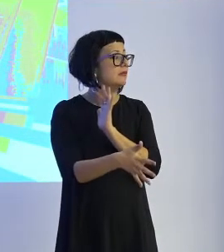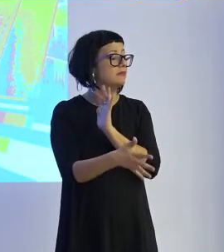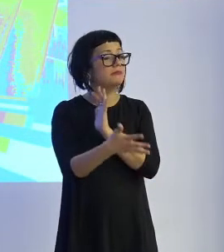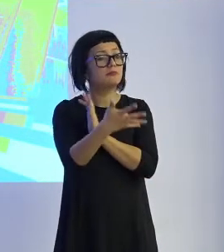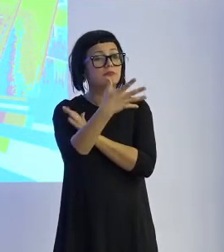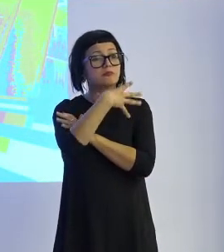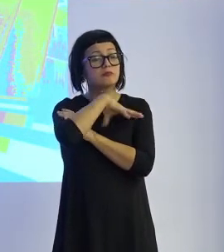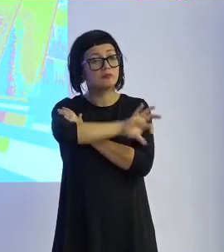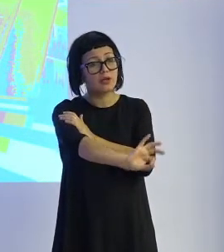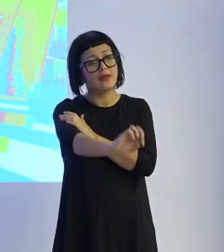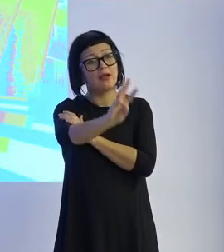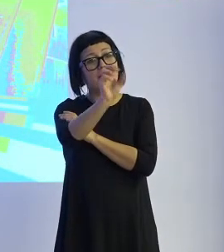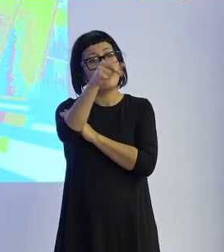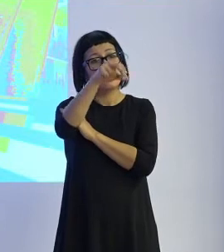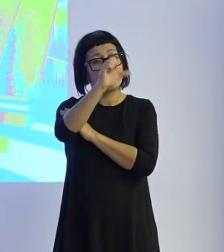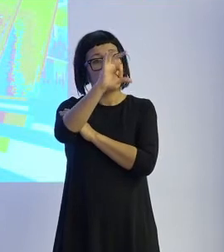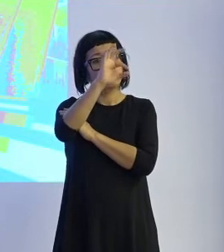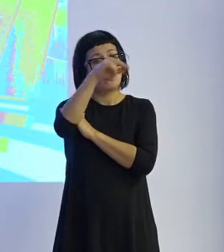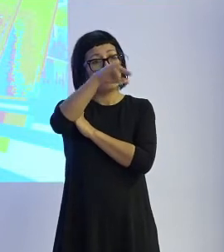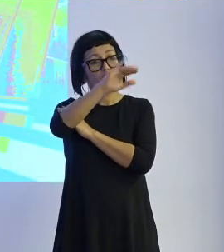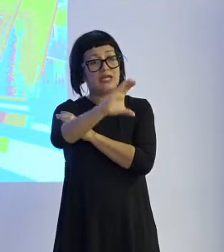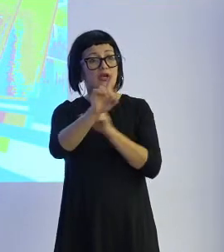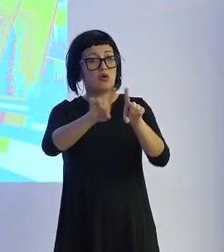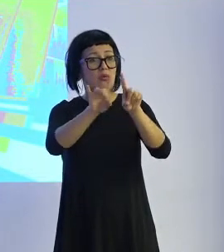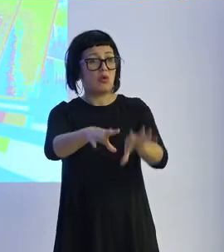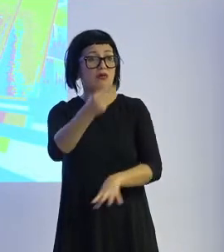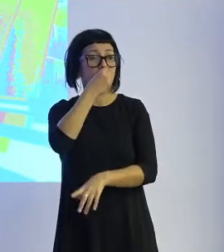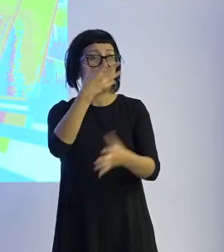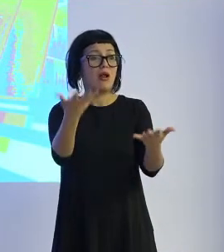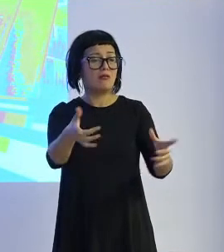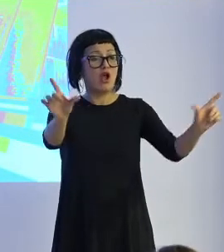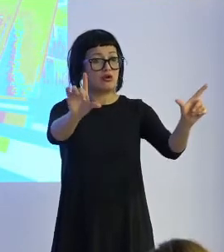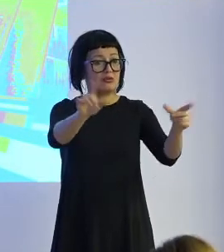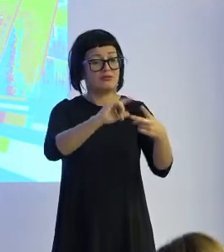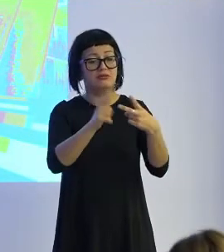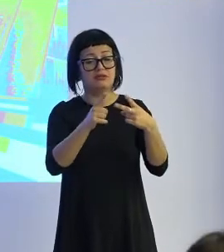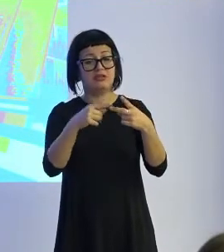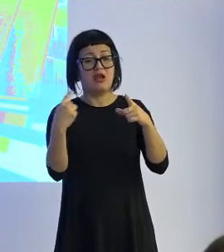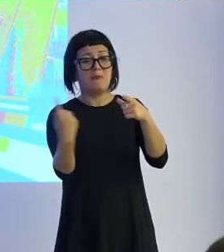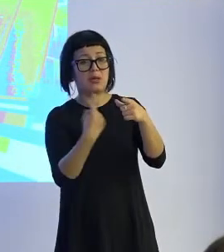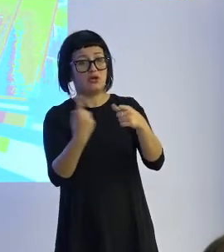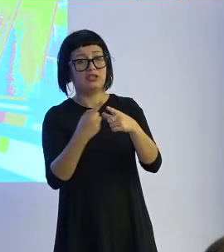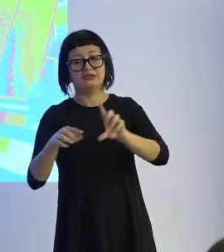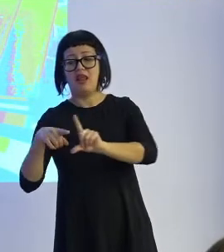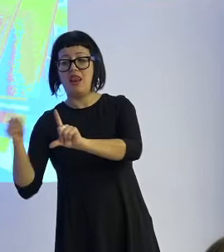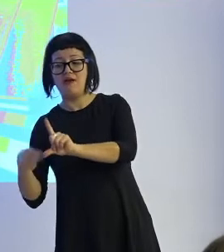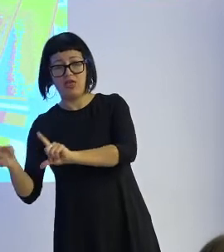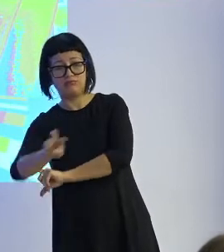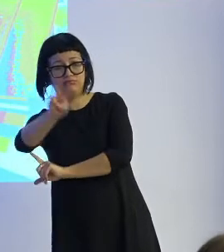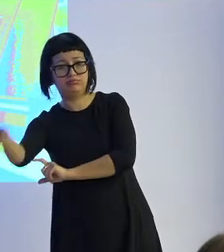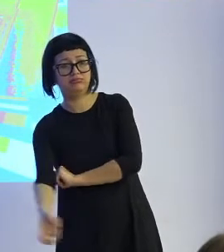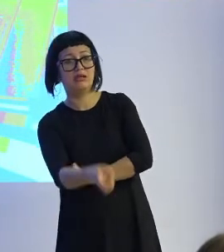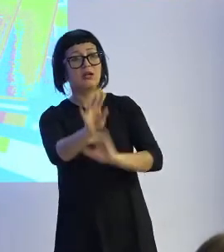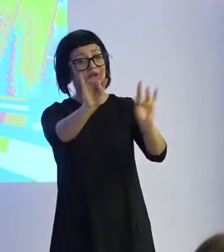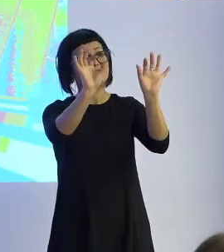quizás en Panasonic se nos conoce por lo más conocido la parte de consumo pues televisiones microondas lavadoras etcétera pero bien